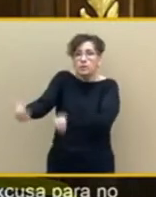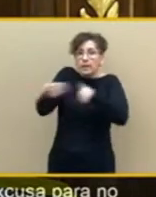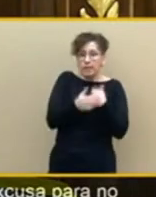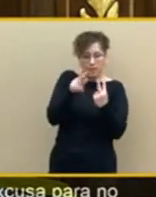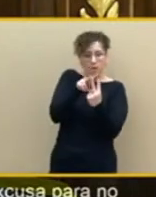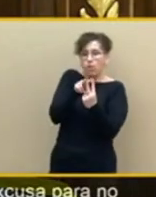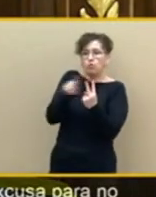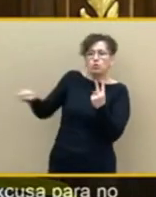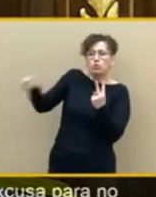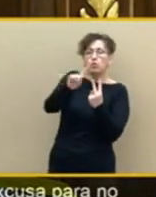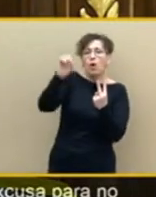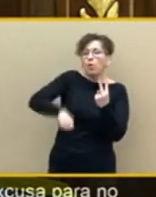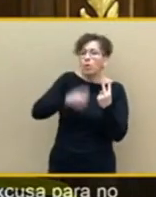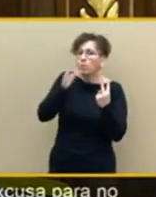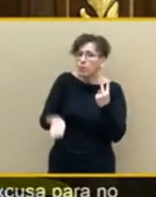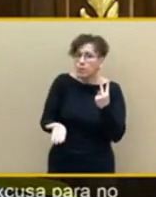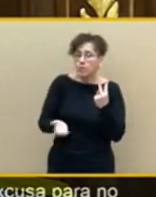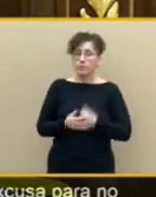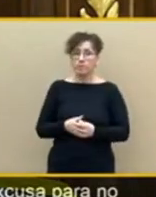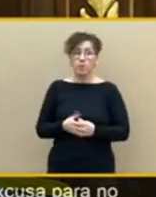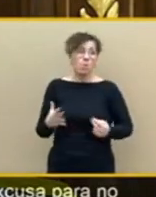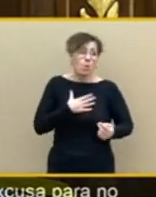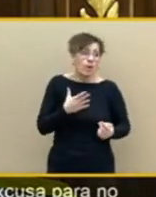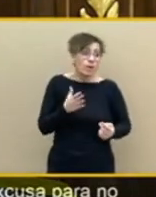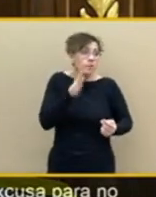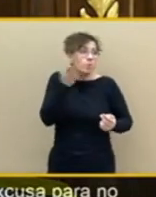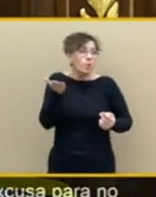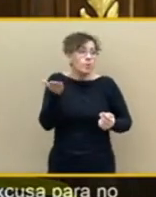de intentar situar al PP en una situación complicada